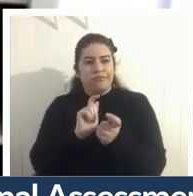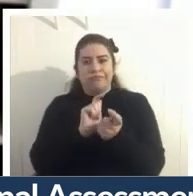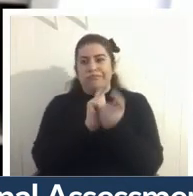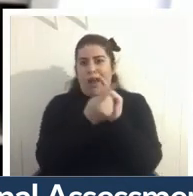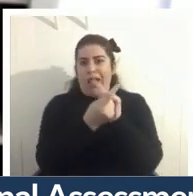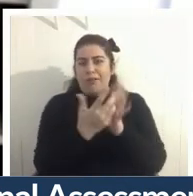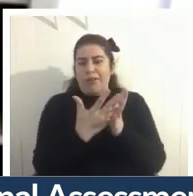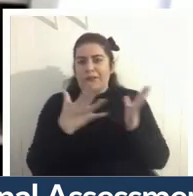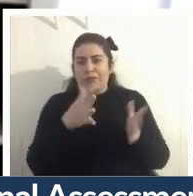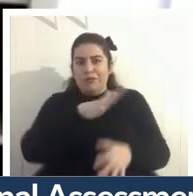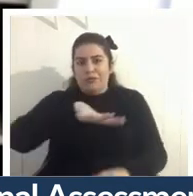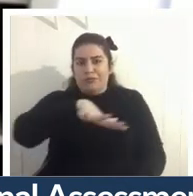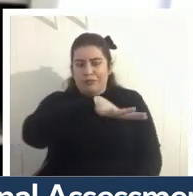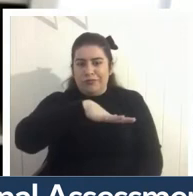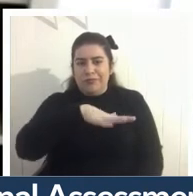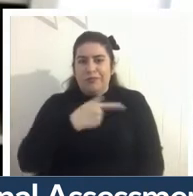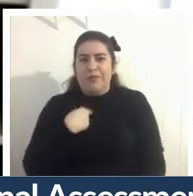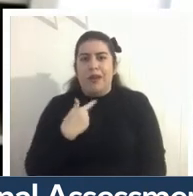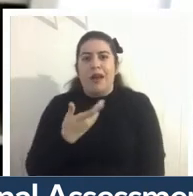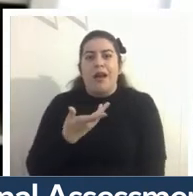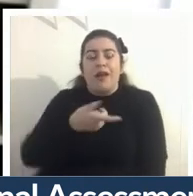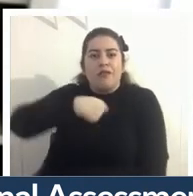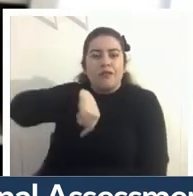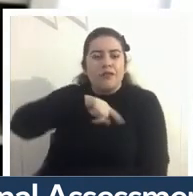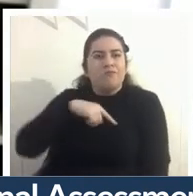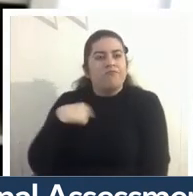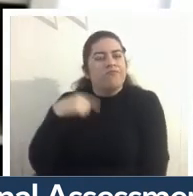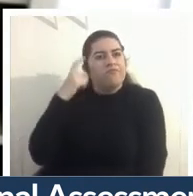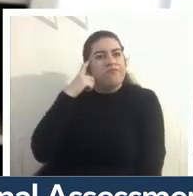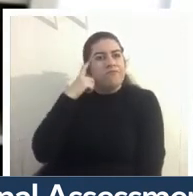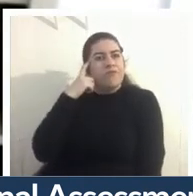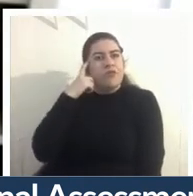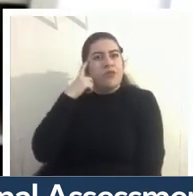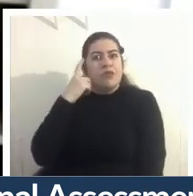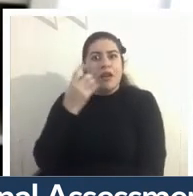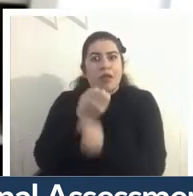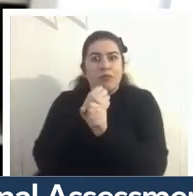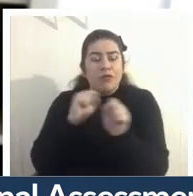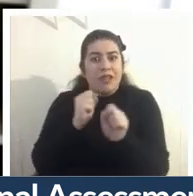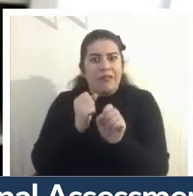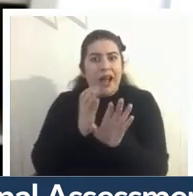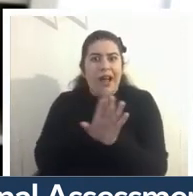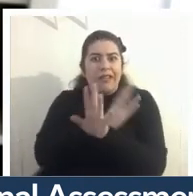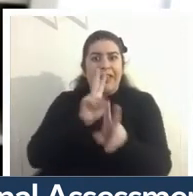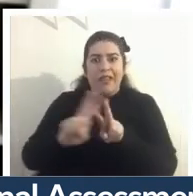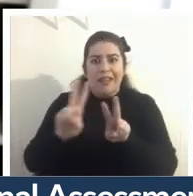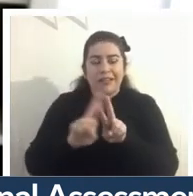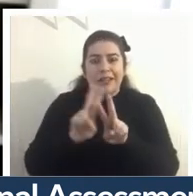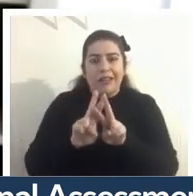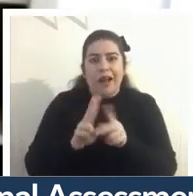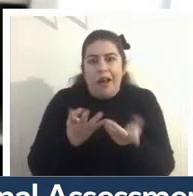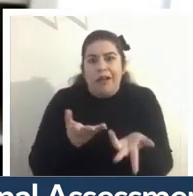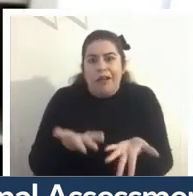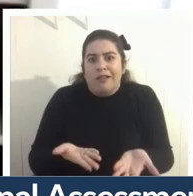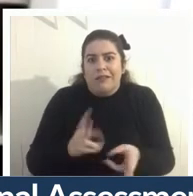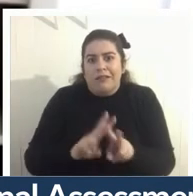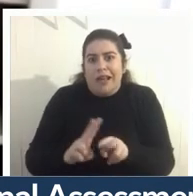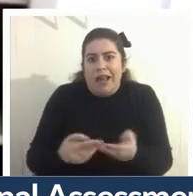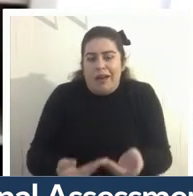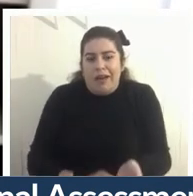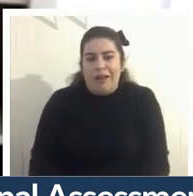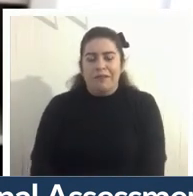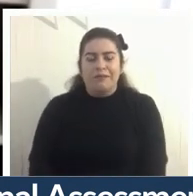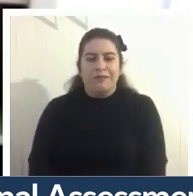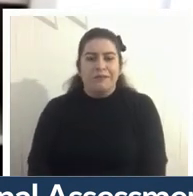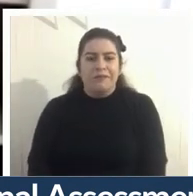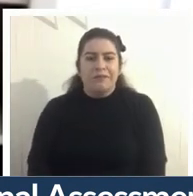para nosotros cierto cosas que pensamos que serían imposibles antes y las